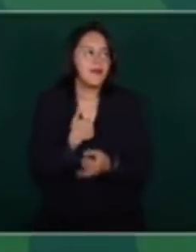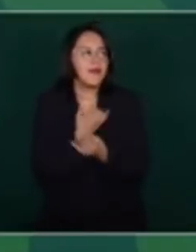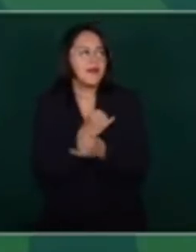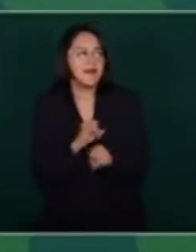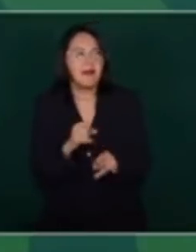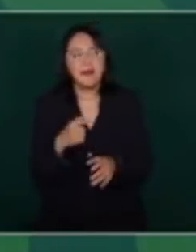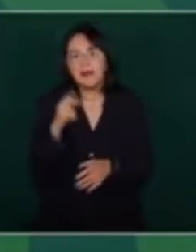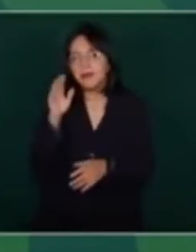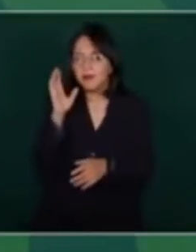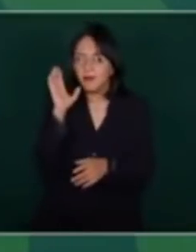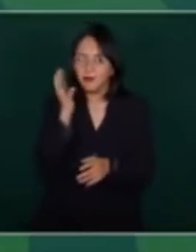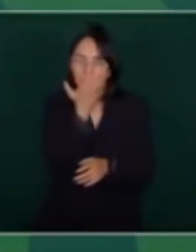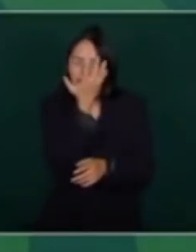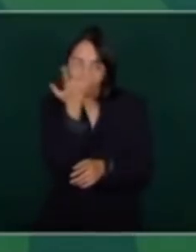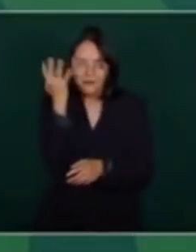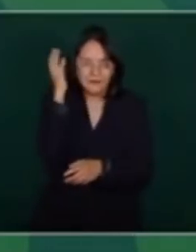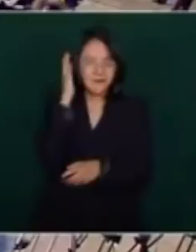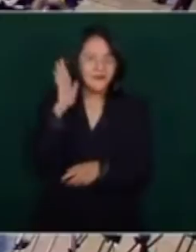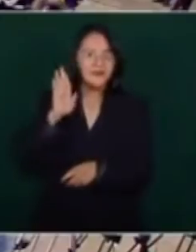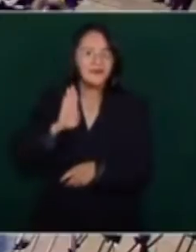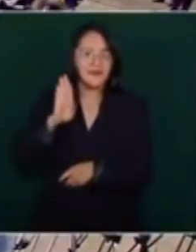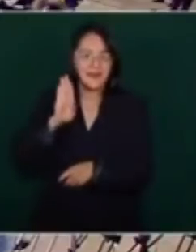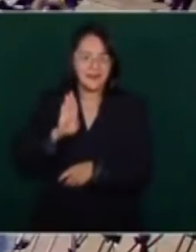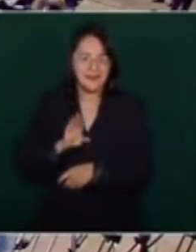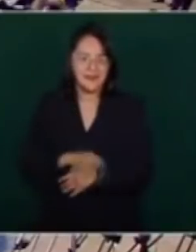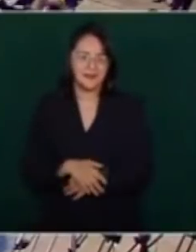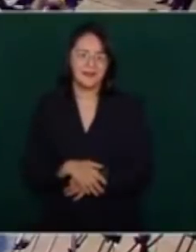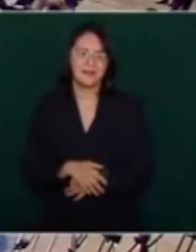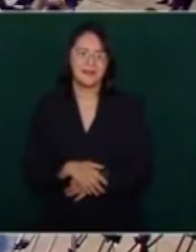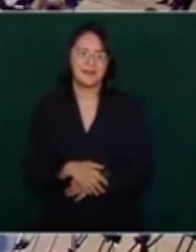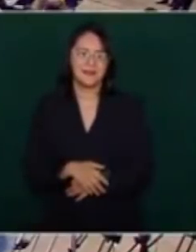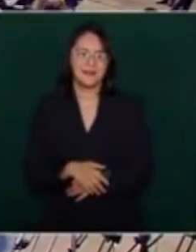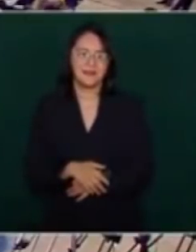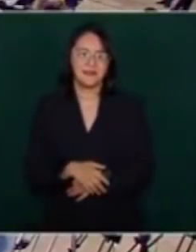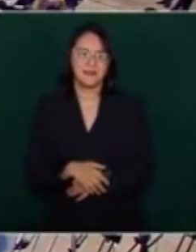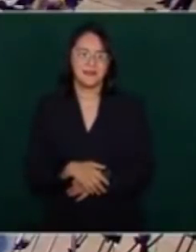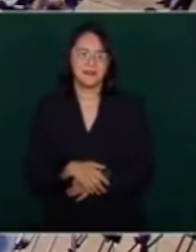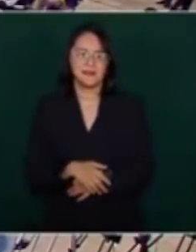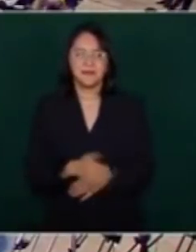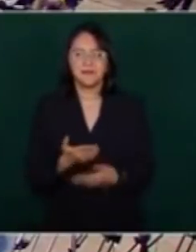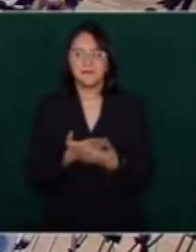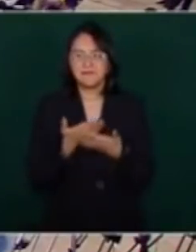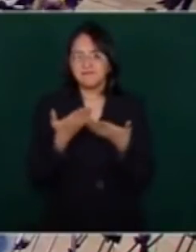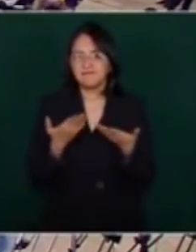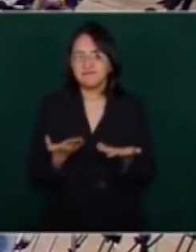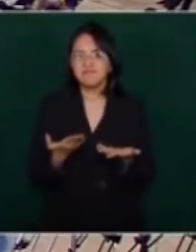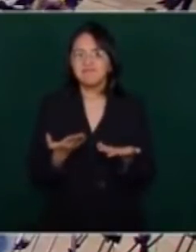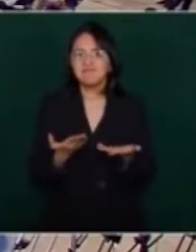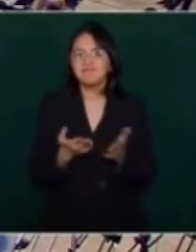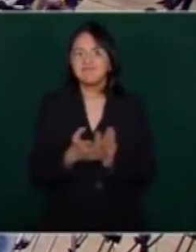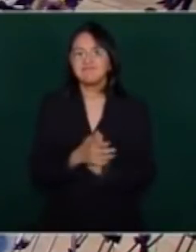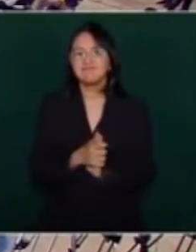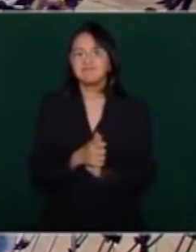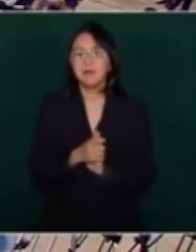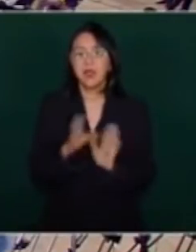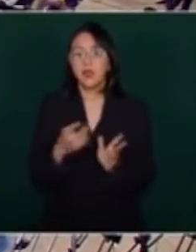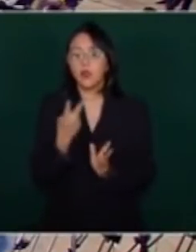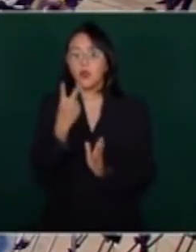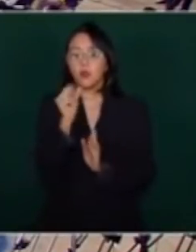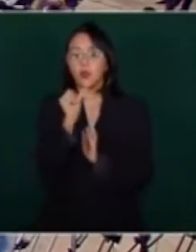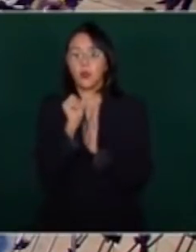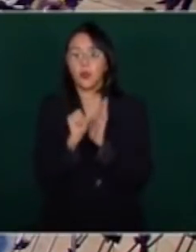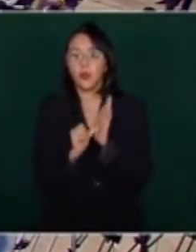Ahora están diciendo que lleva dos meses